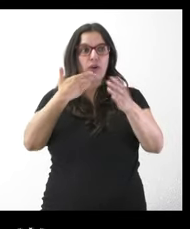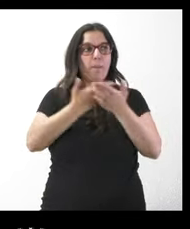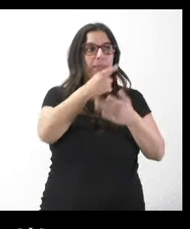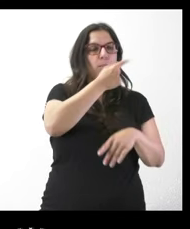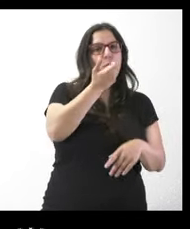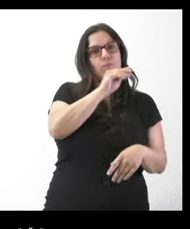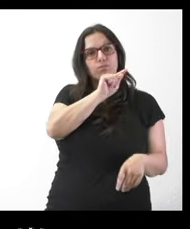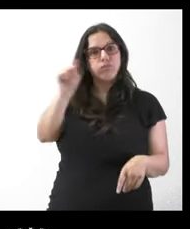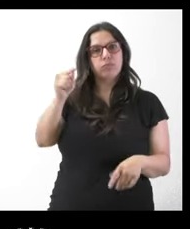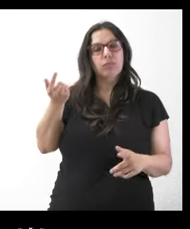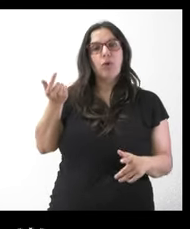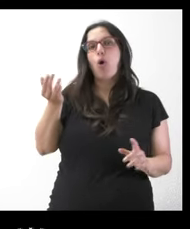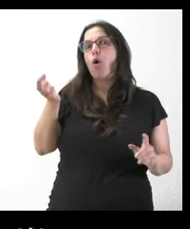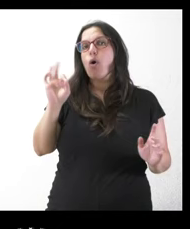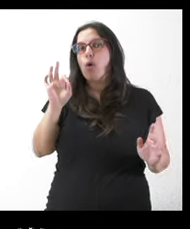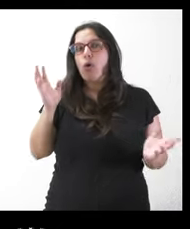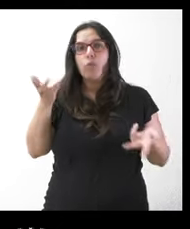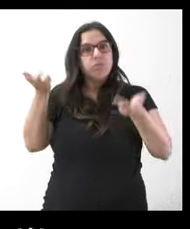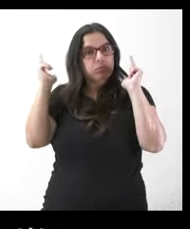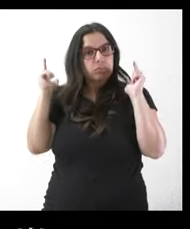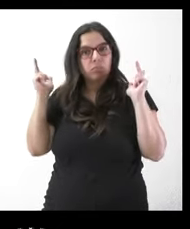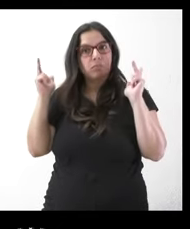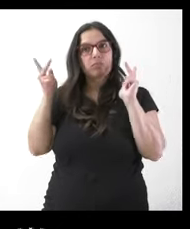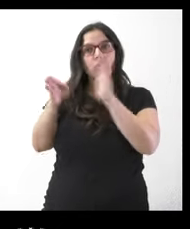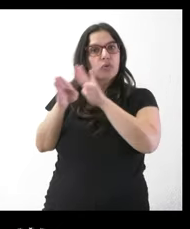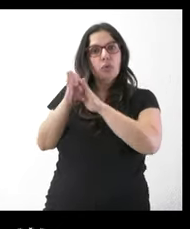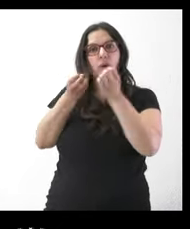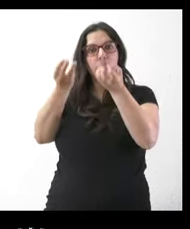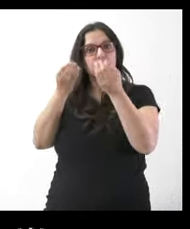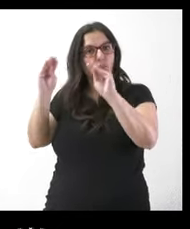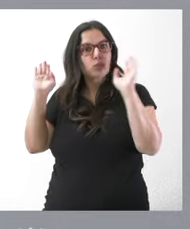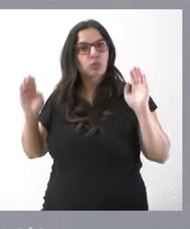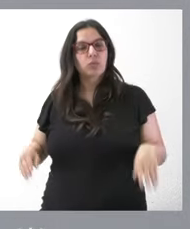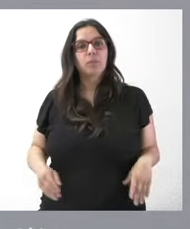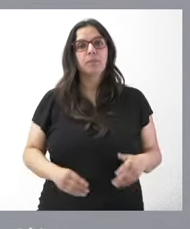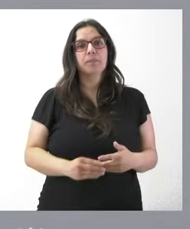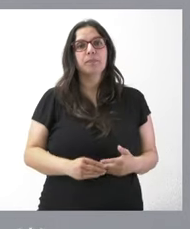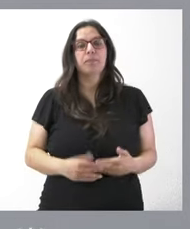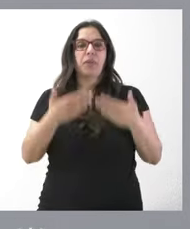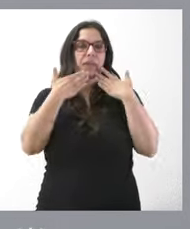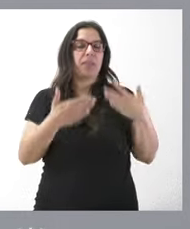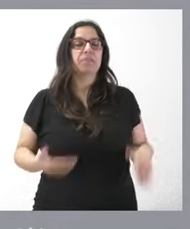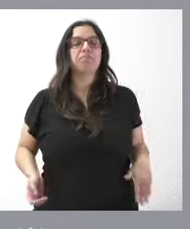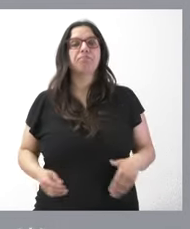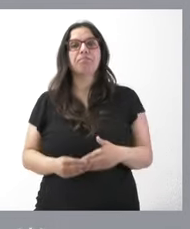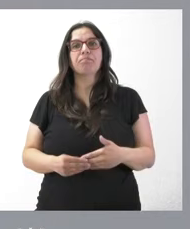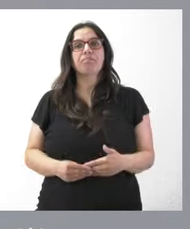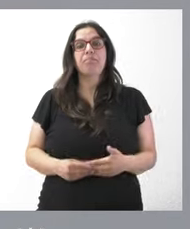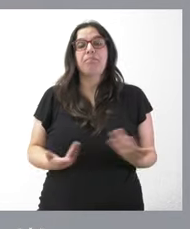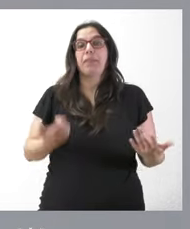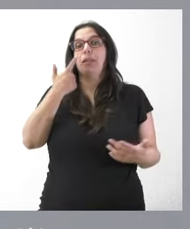o se le va a permitir seguir haciendo este tipo de declaraciones muchas gracias mire las